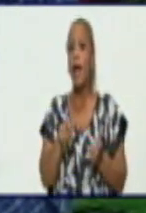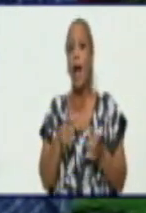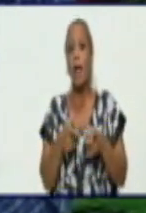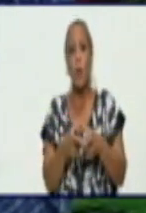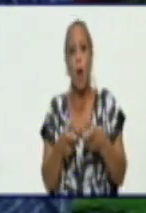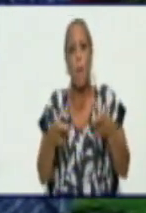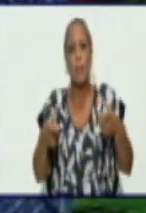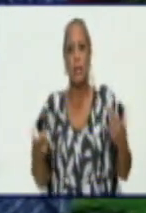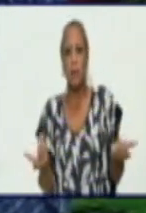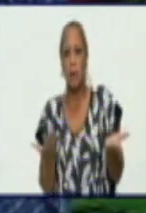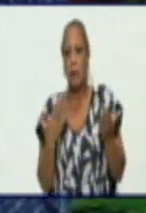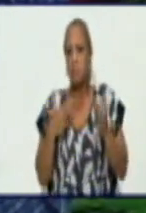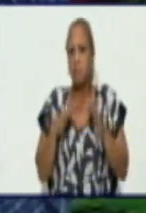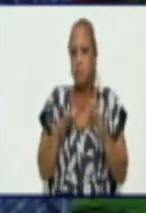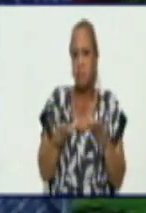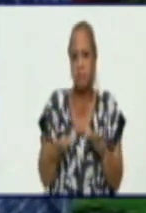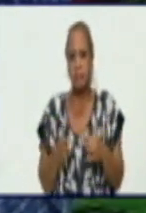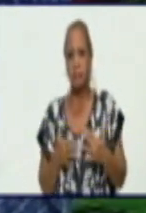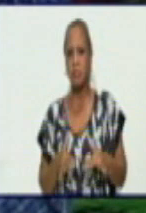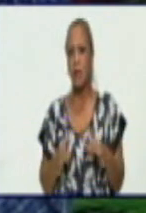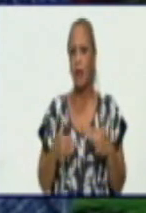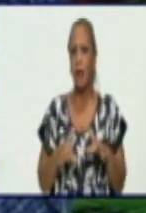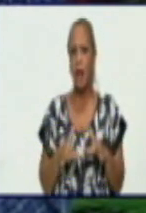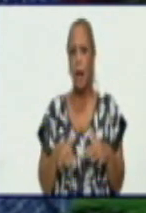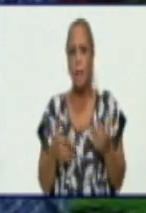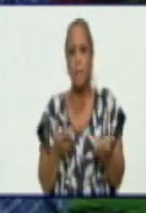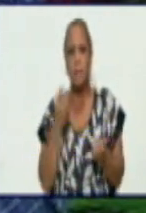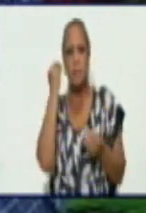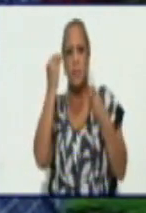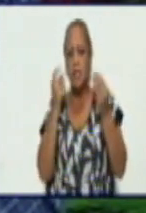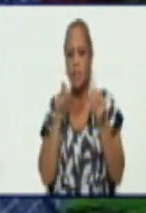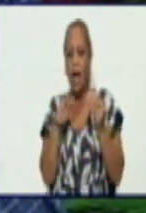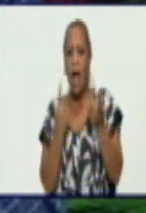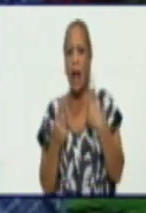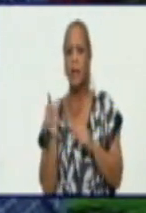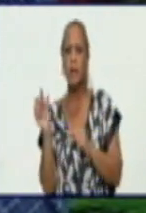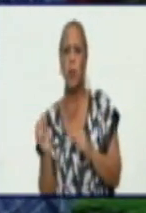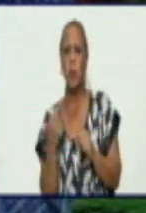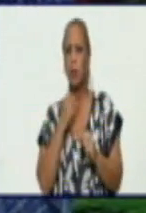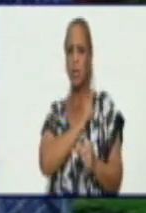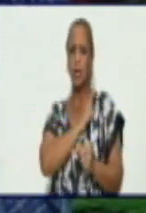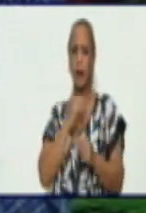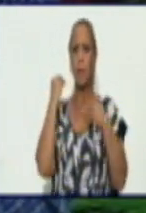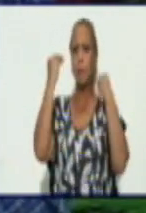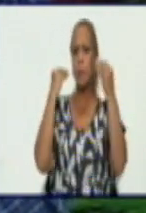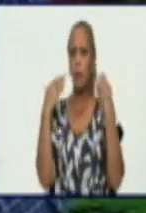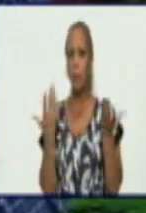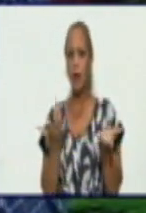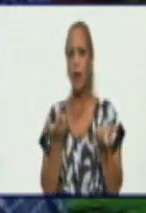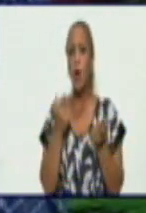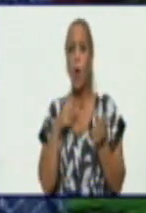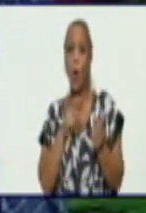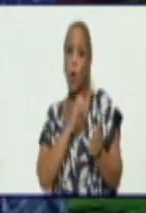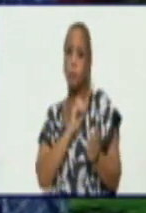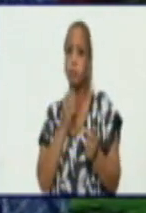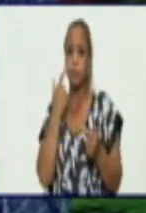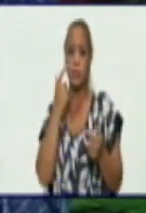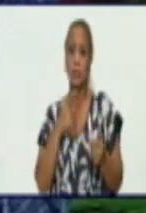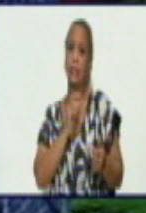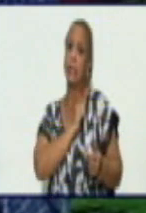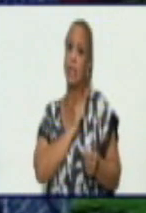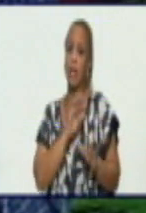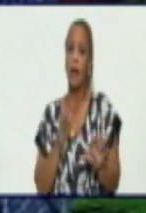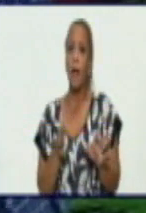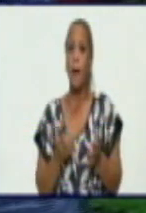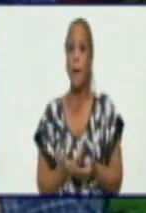dormido. Y hay quien quizás no se quiera preocupar o quizás no quiera darse cuenta. Y utilizo el término quiera